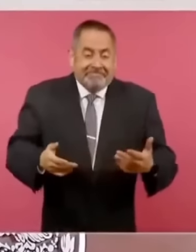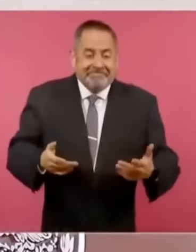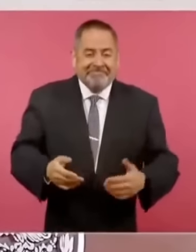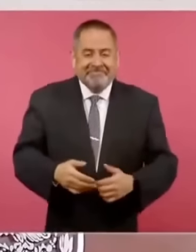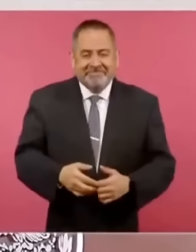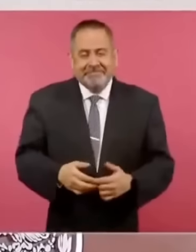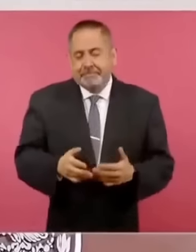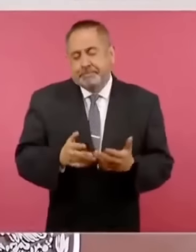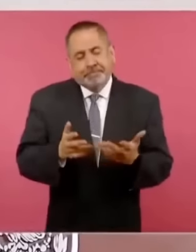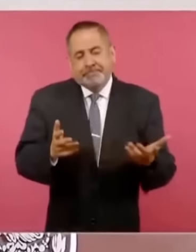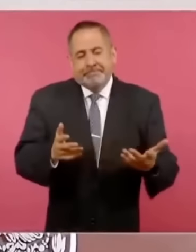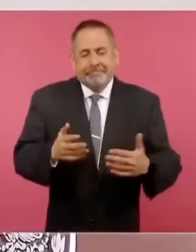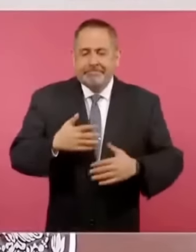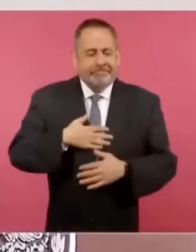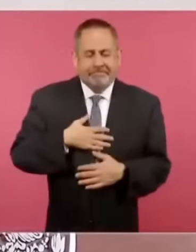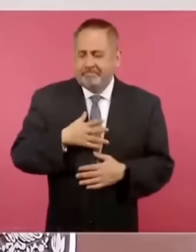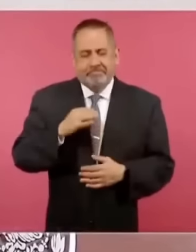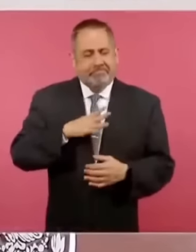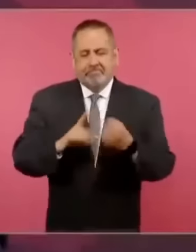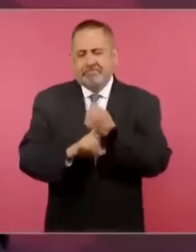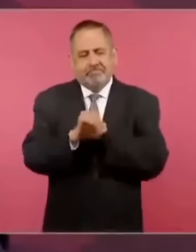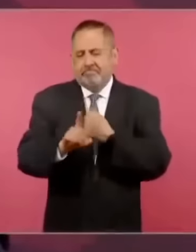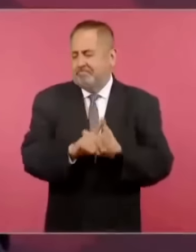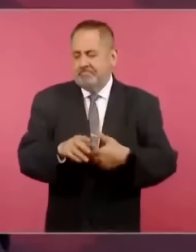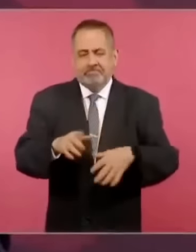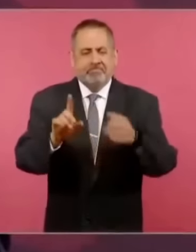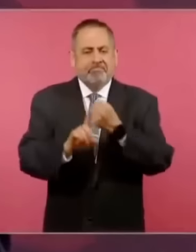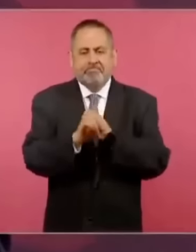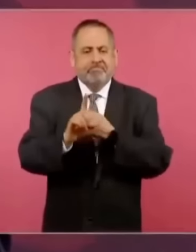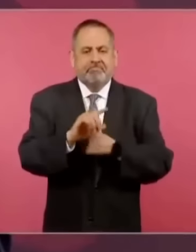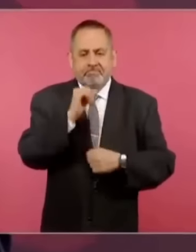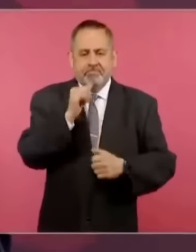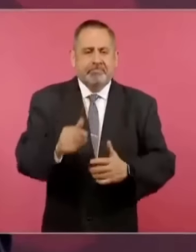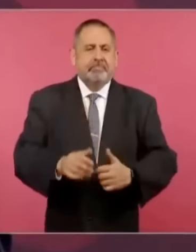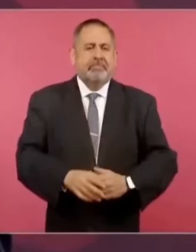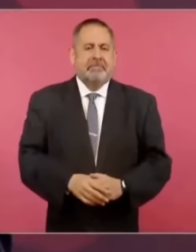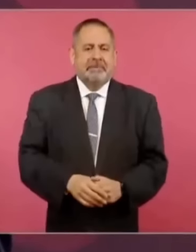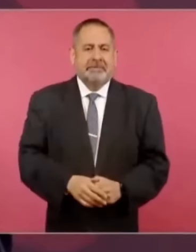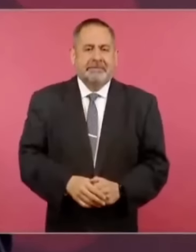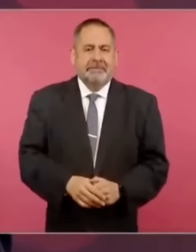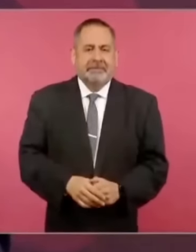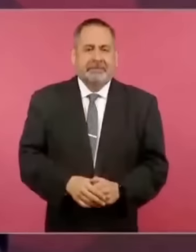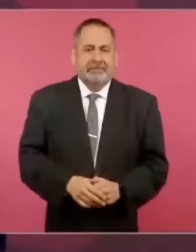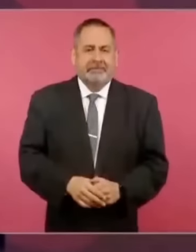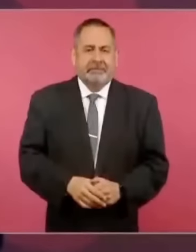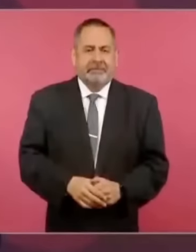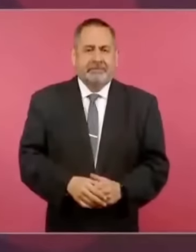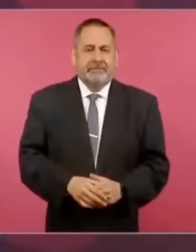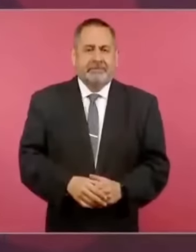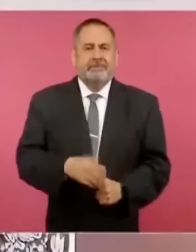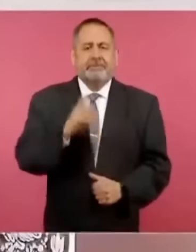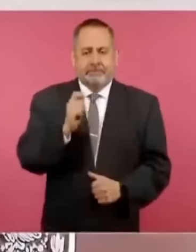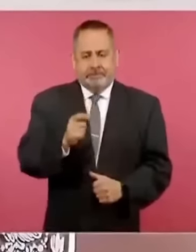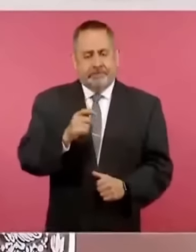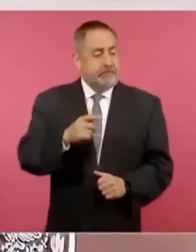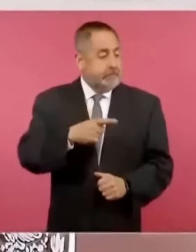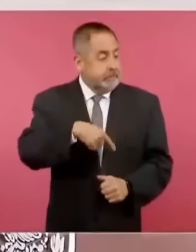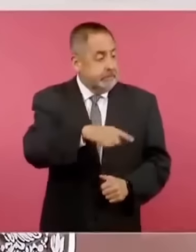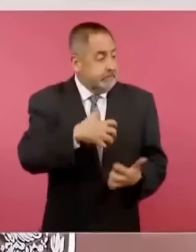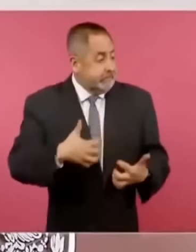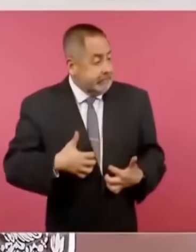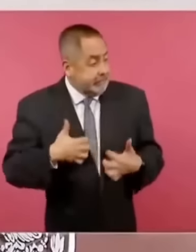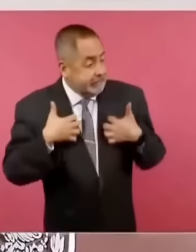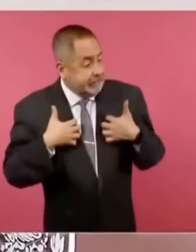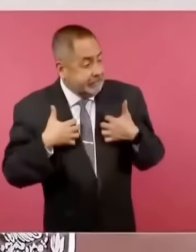Entonces, no hay problema, es mejor, aunque se enojen,